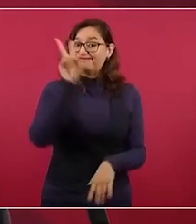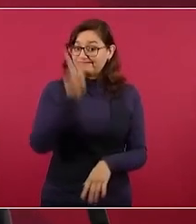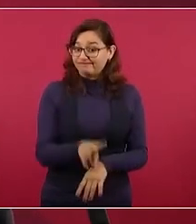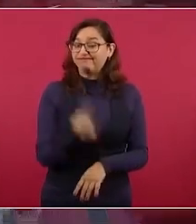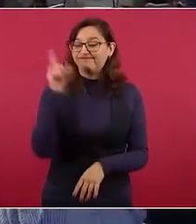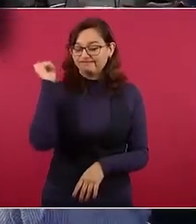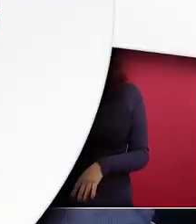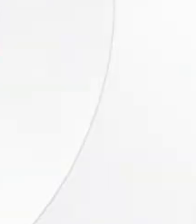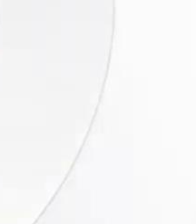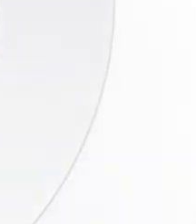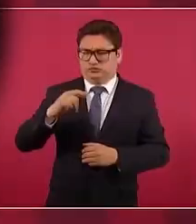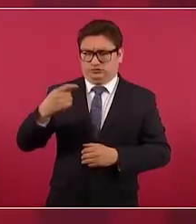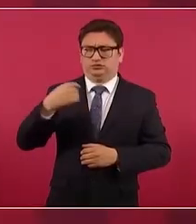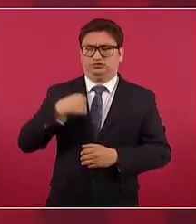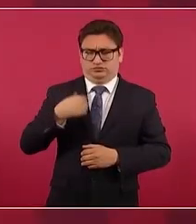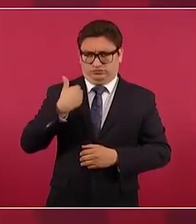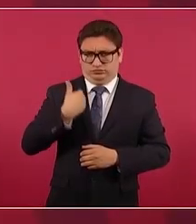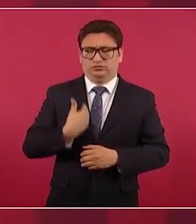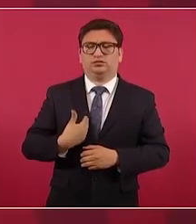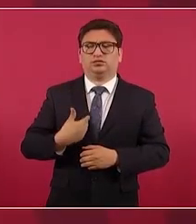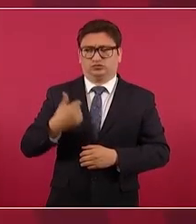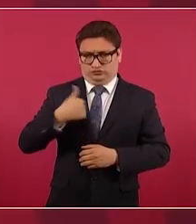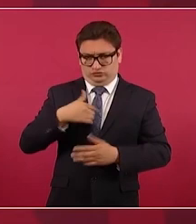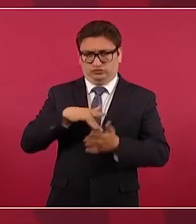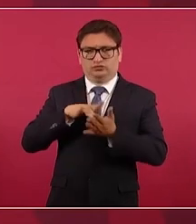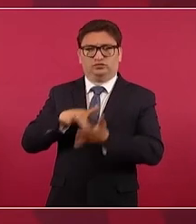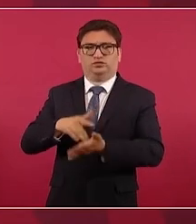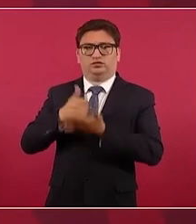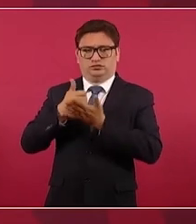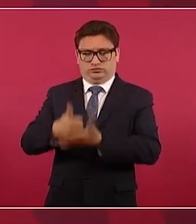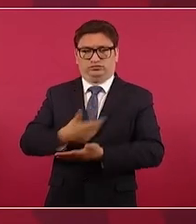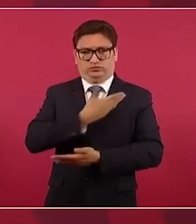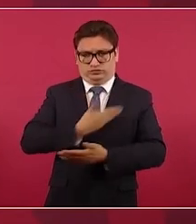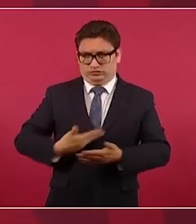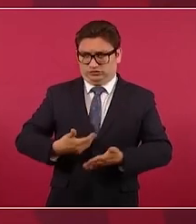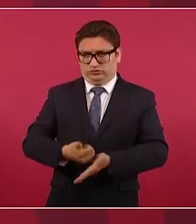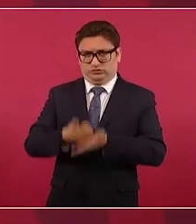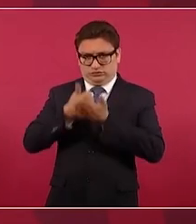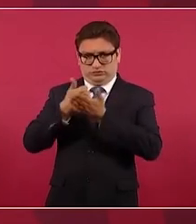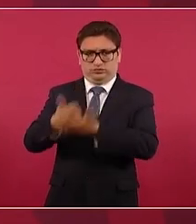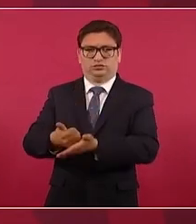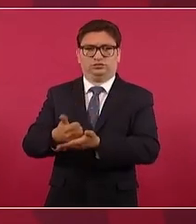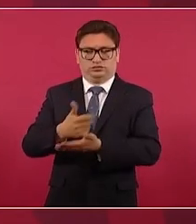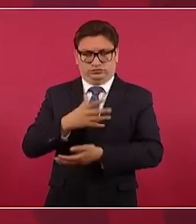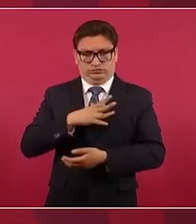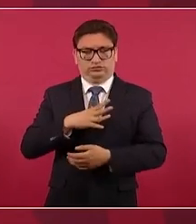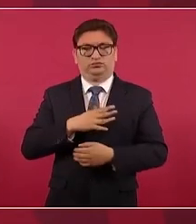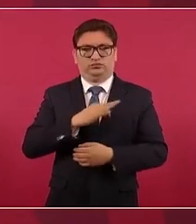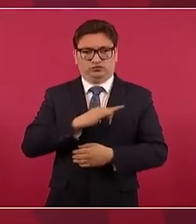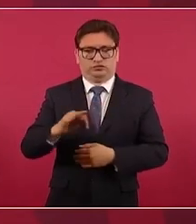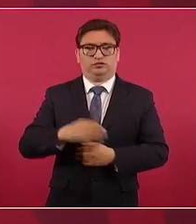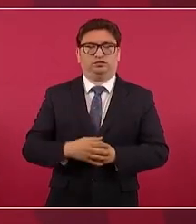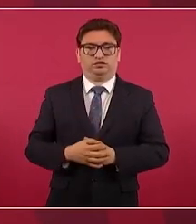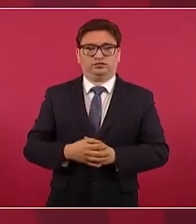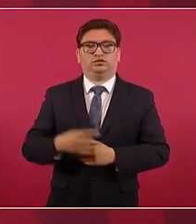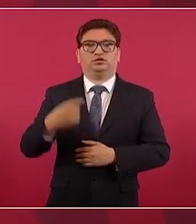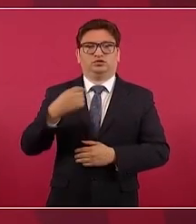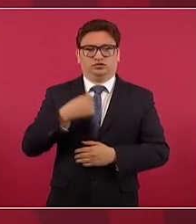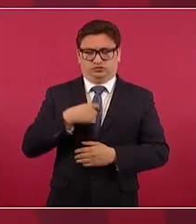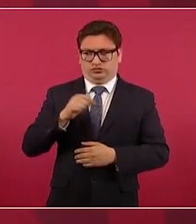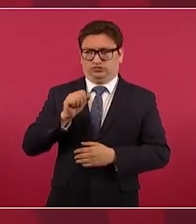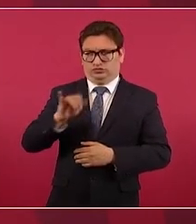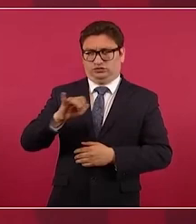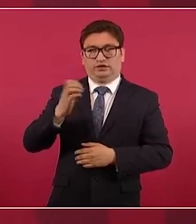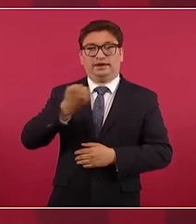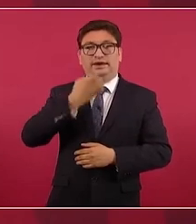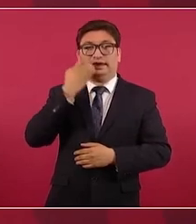y que tienen el apoyo del presidente y que estoy a favor de